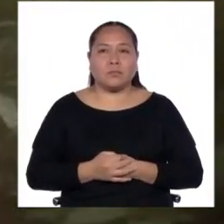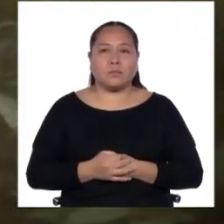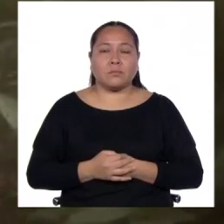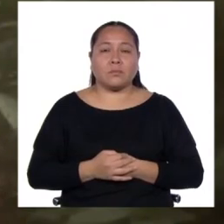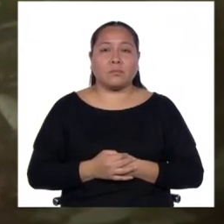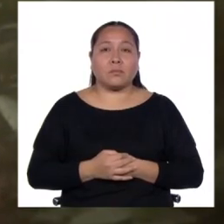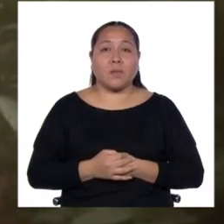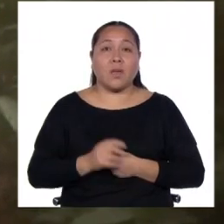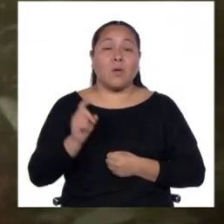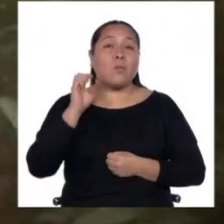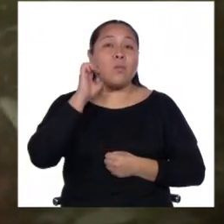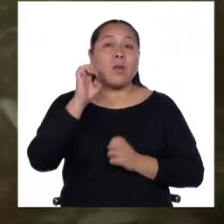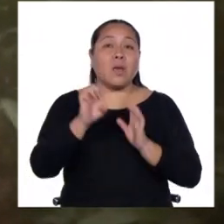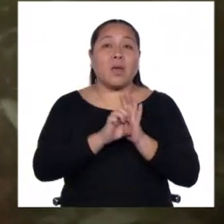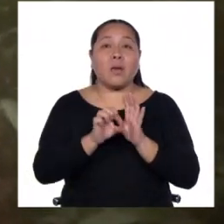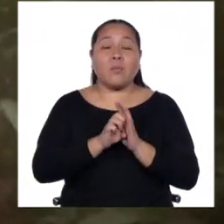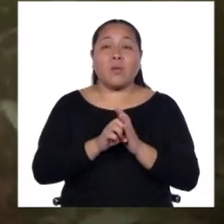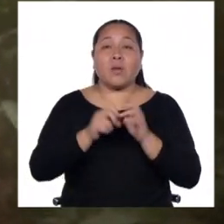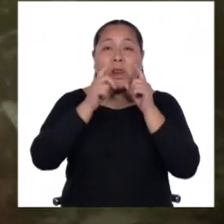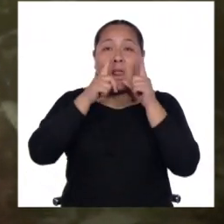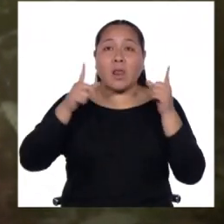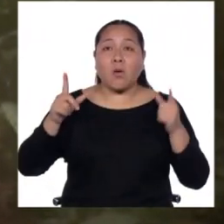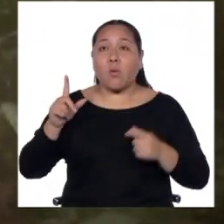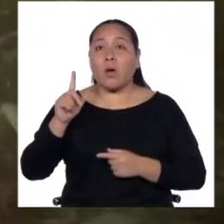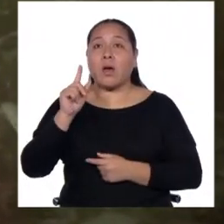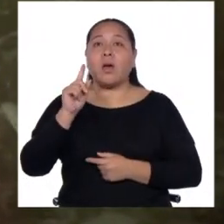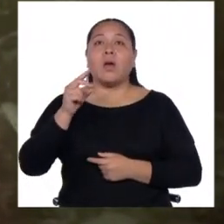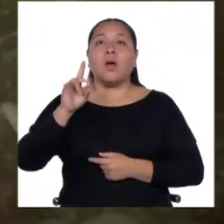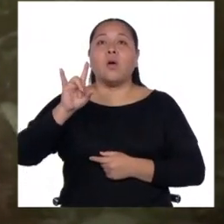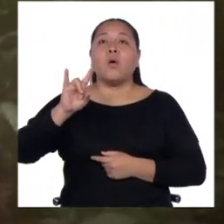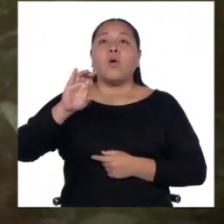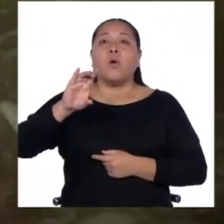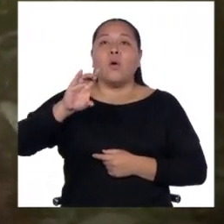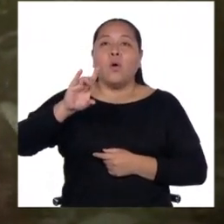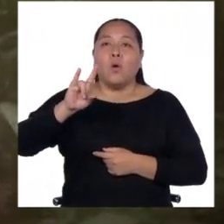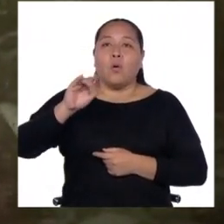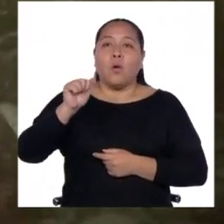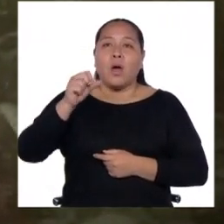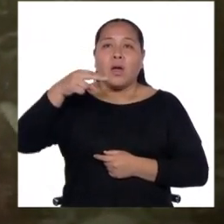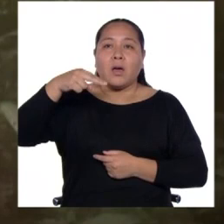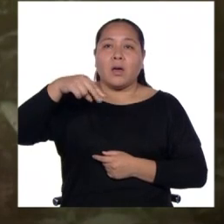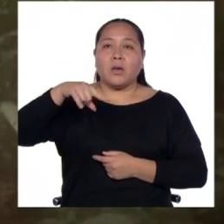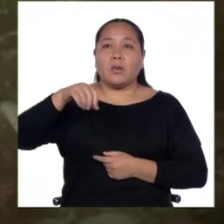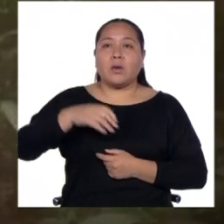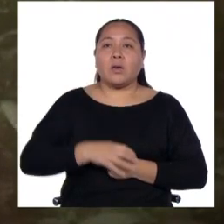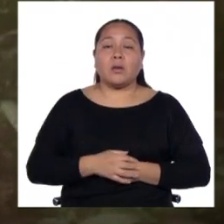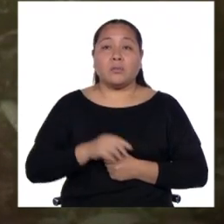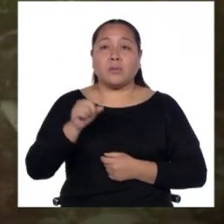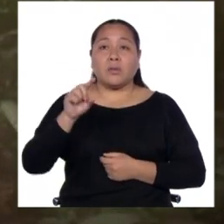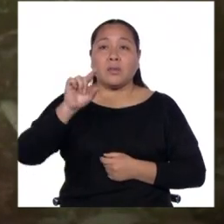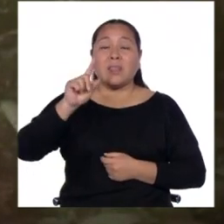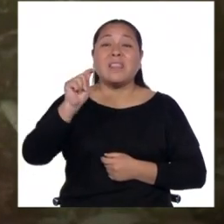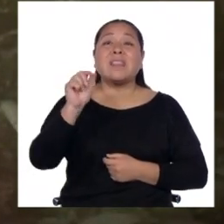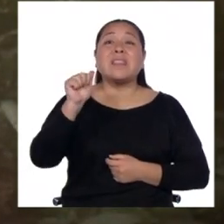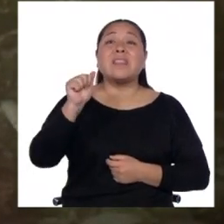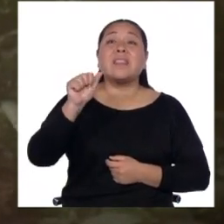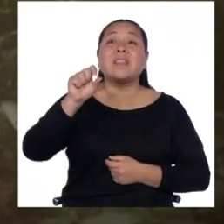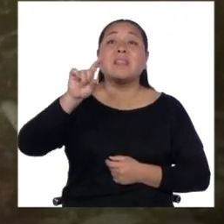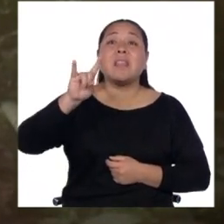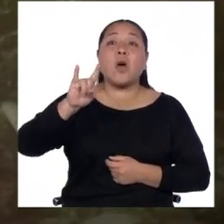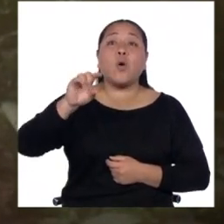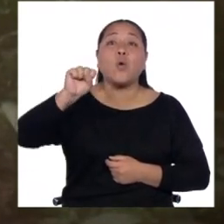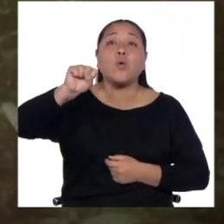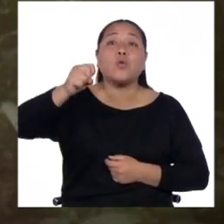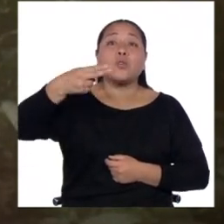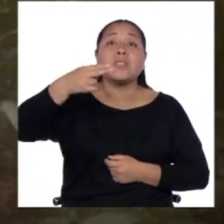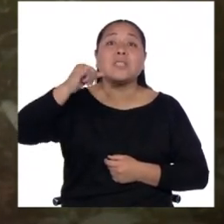Hay el famoso caso del Taushiro, que es una lengua con un solo hablante. O una persona que ya no tiene con quién conversar su lengua.